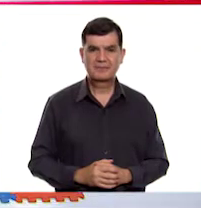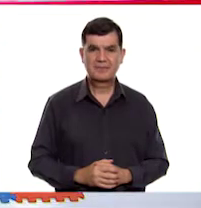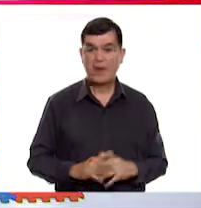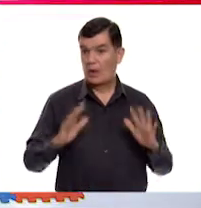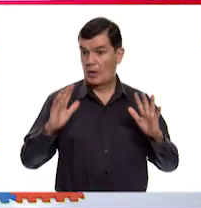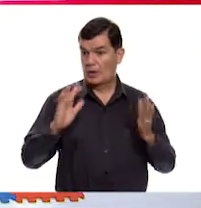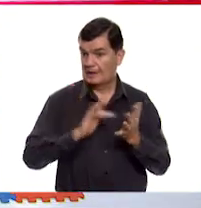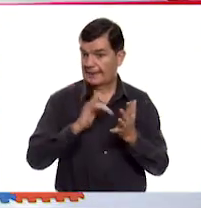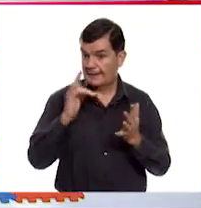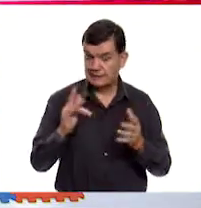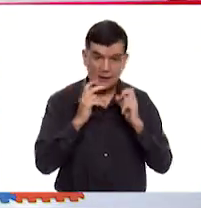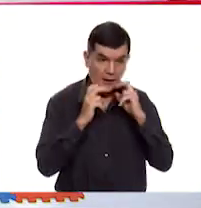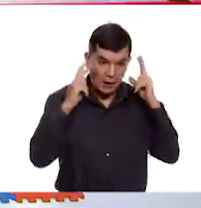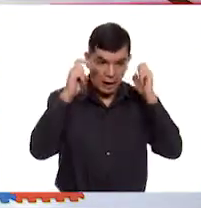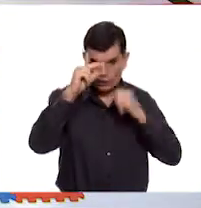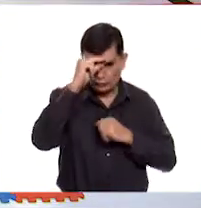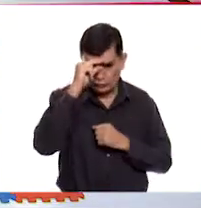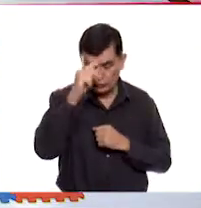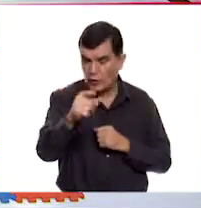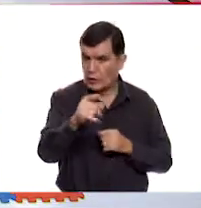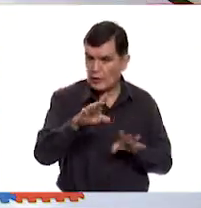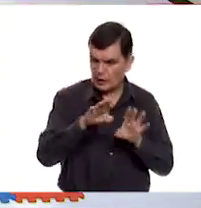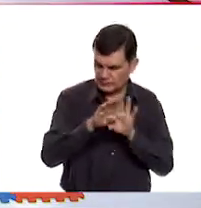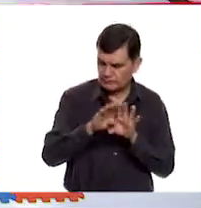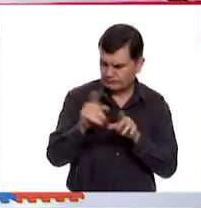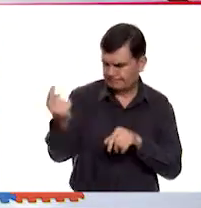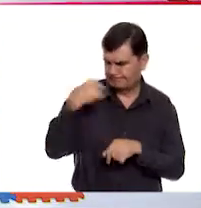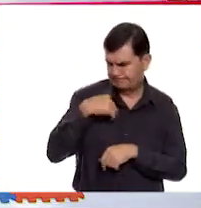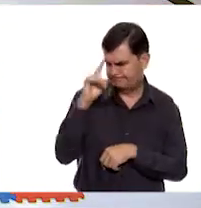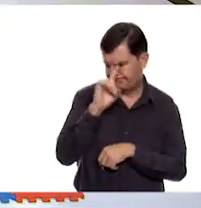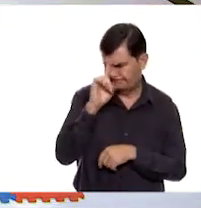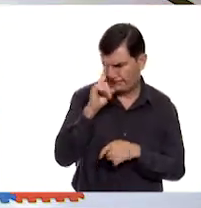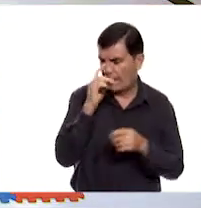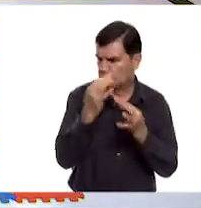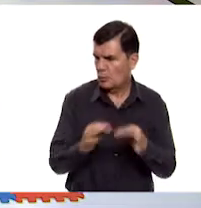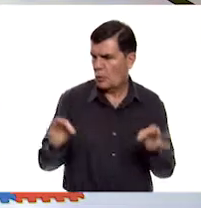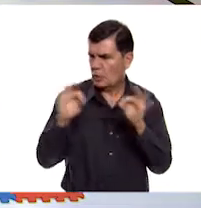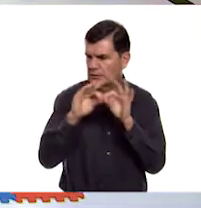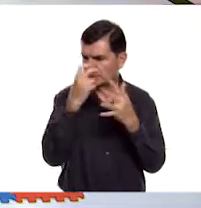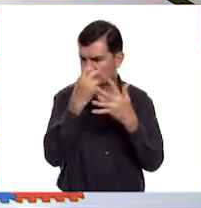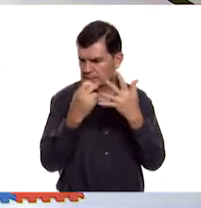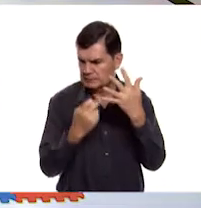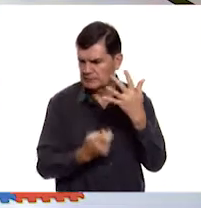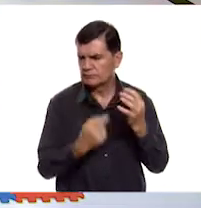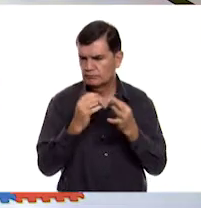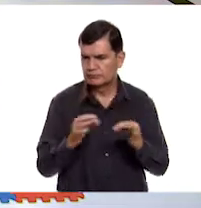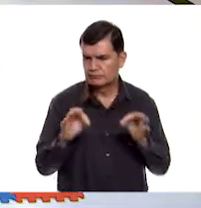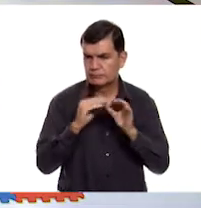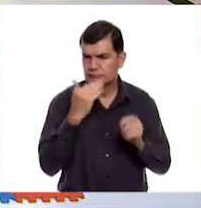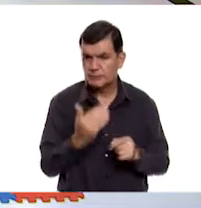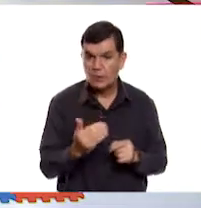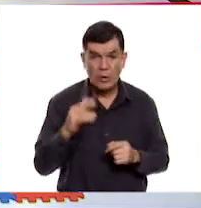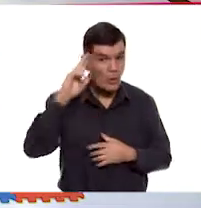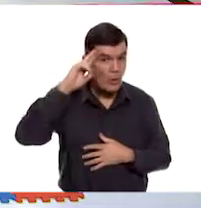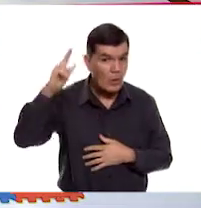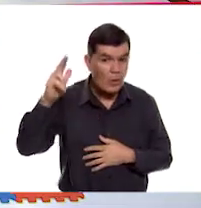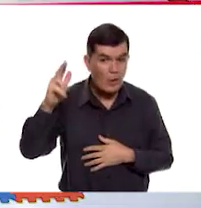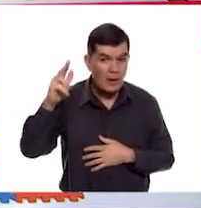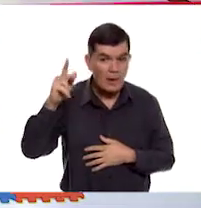Muchas gracias, Ajo Listo. Y no se olviden de seguir estas recomendaciones tan importantes. Hola, Pilar.